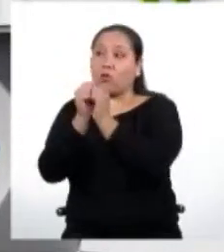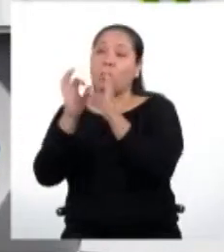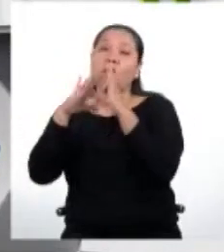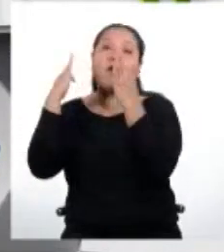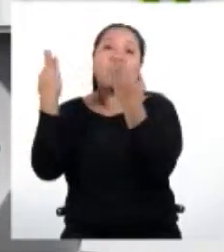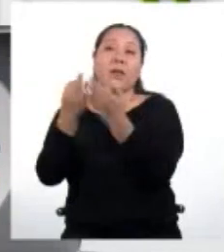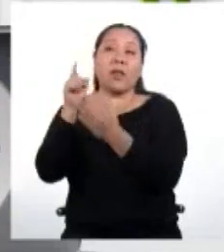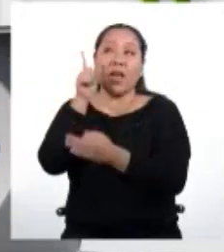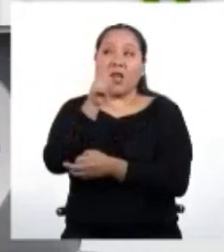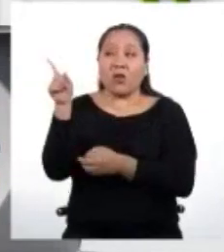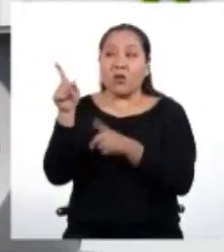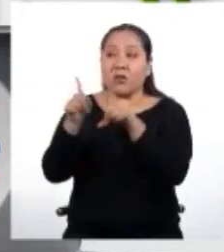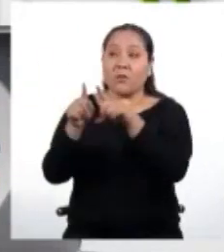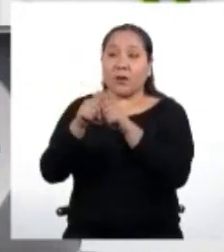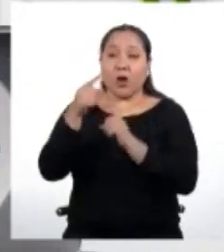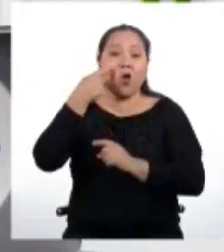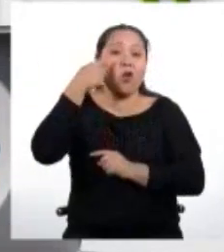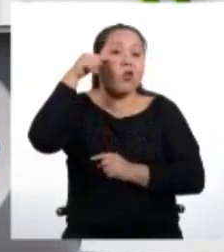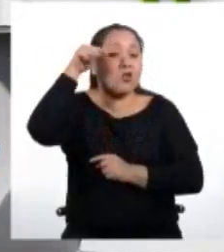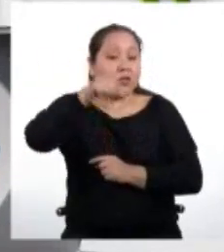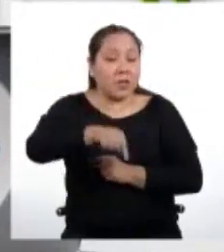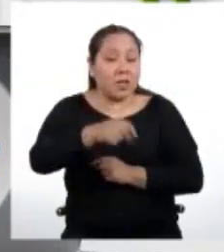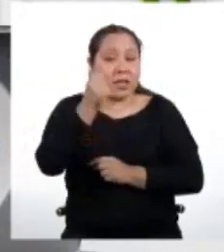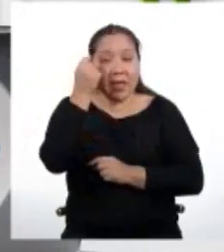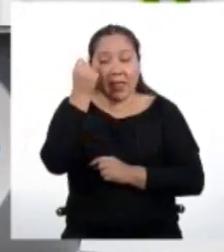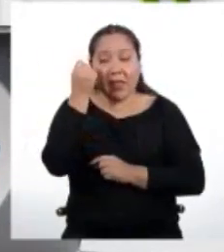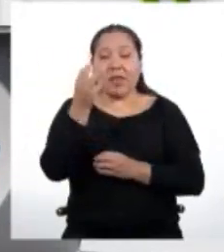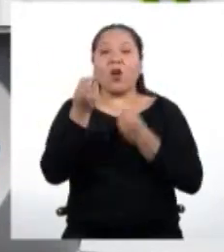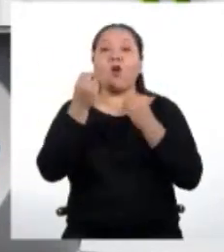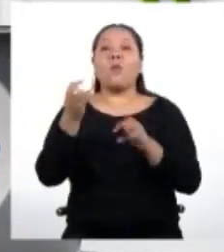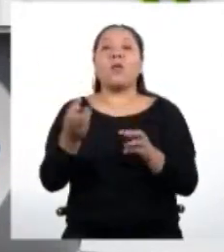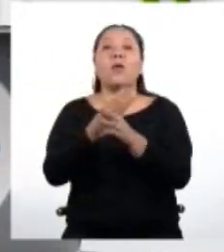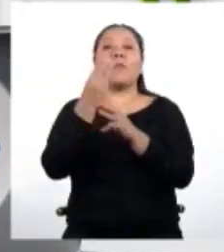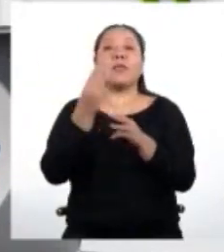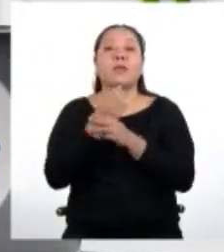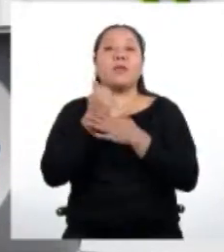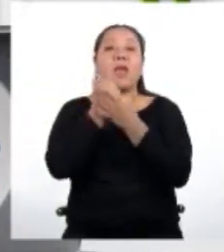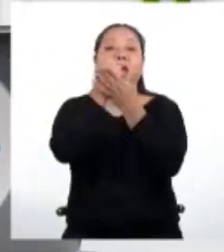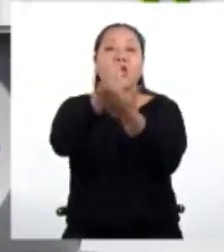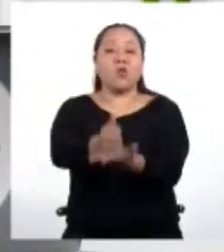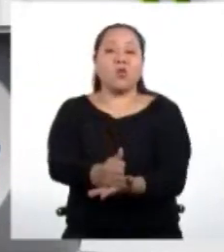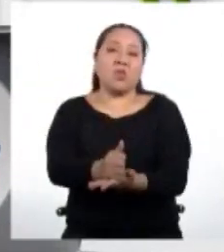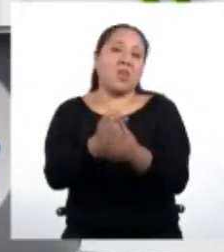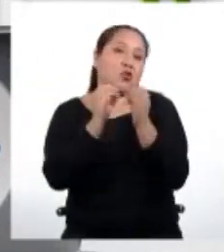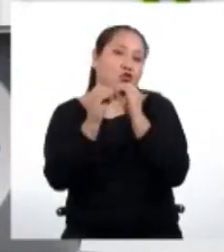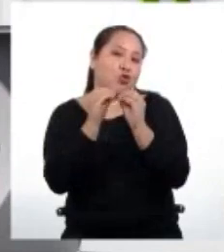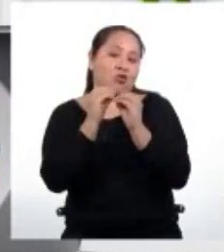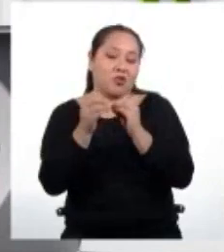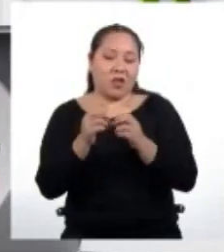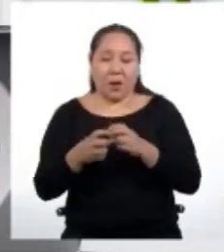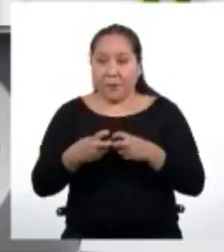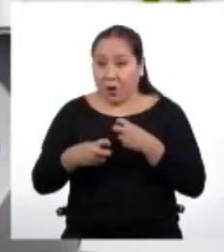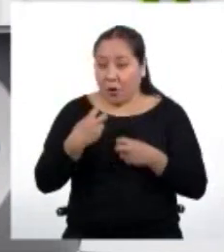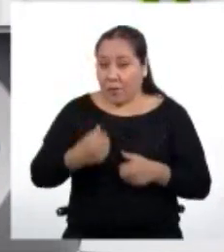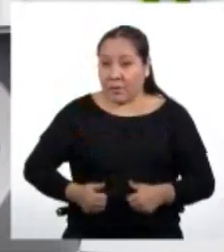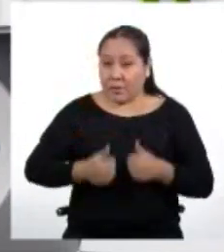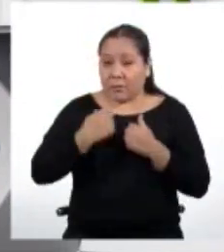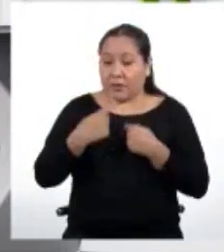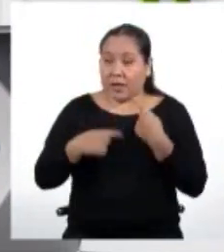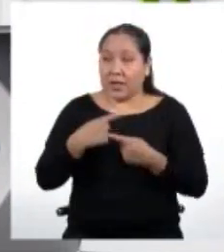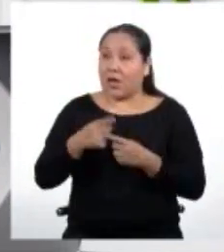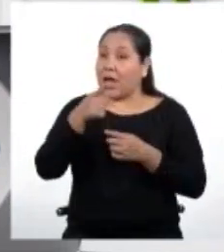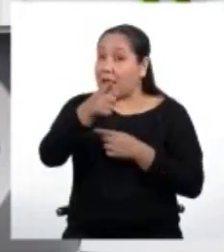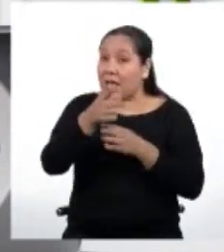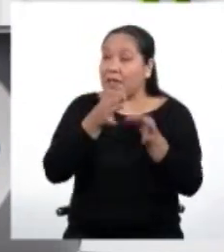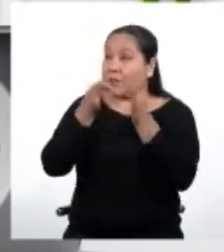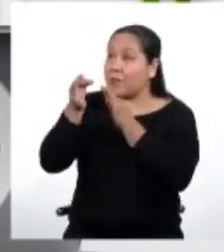para que ellos también puedan conocer y comprender cómo la matemática nos ayuda a resolver situaciones cotidianas. Explícale a tu familia